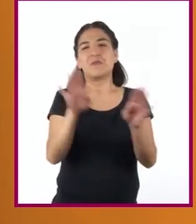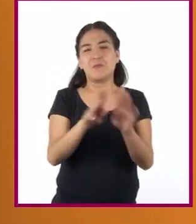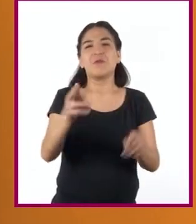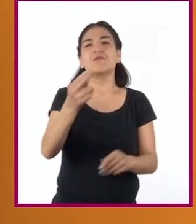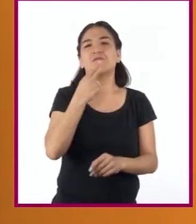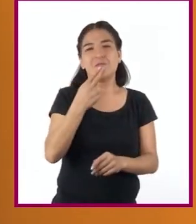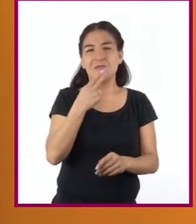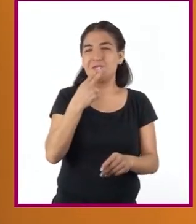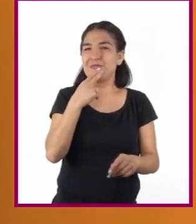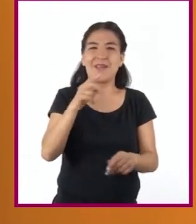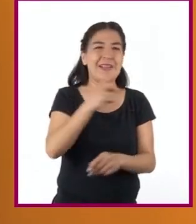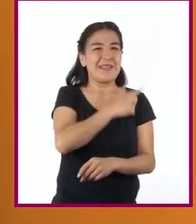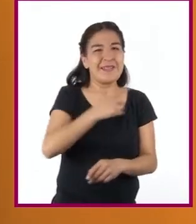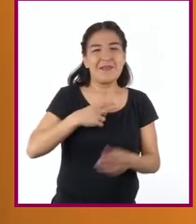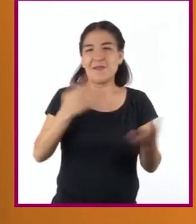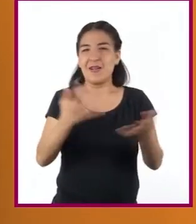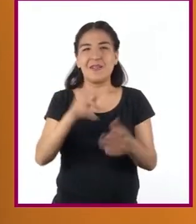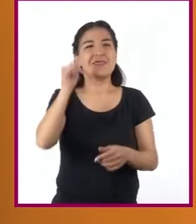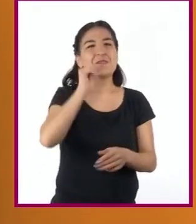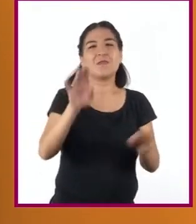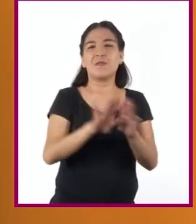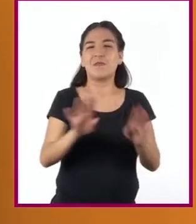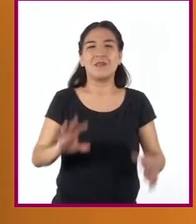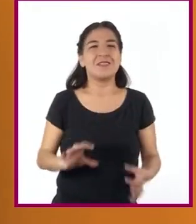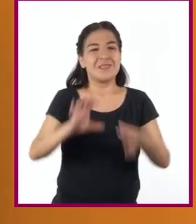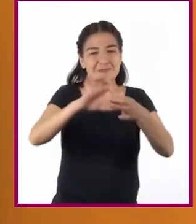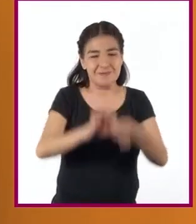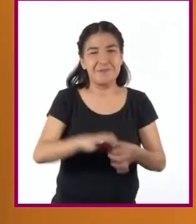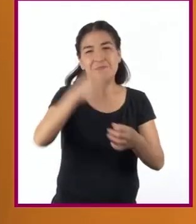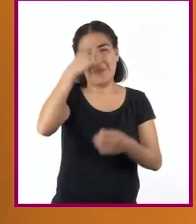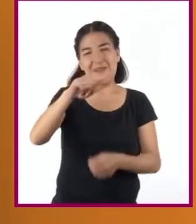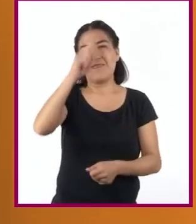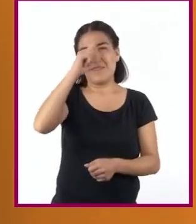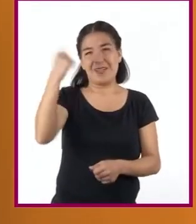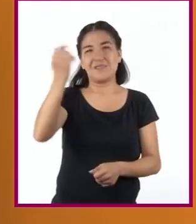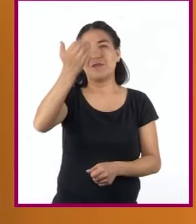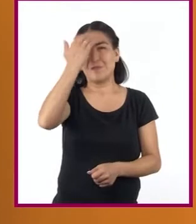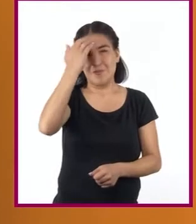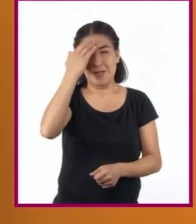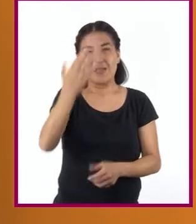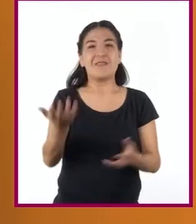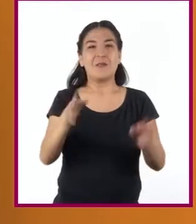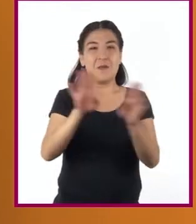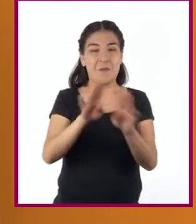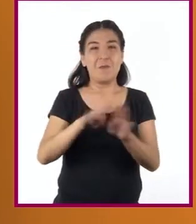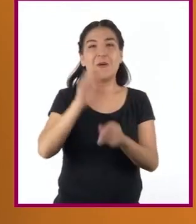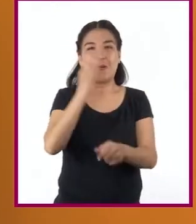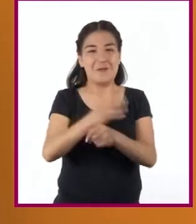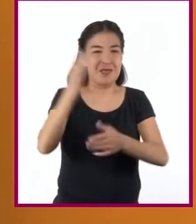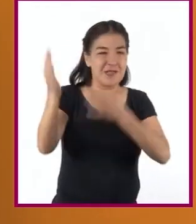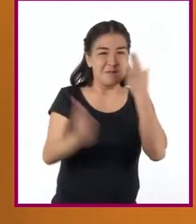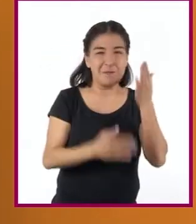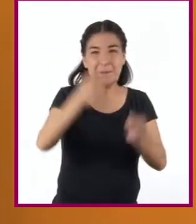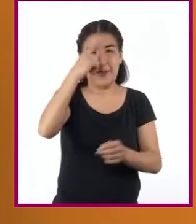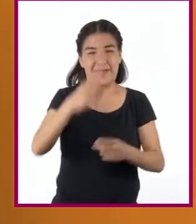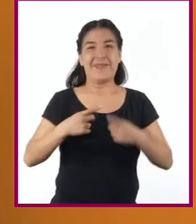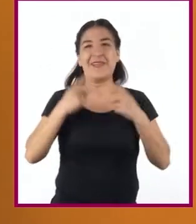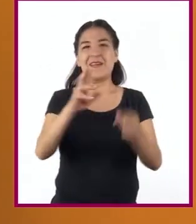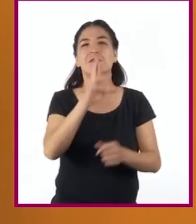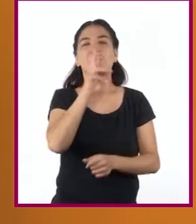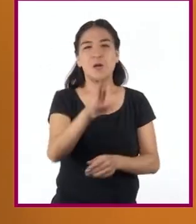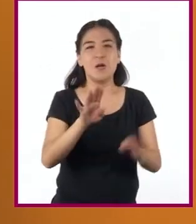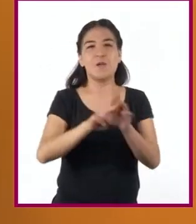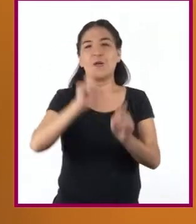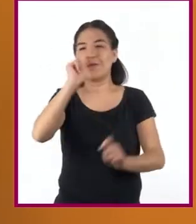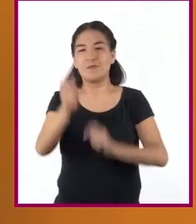invaluables y deben ir siempre de la mano para facilitar el conocimiento, pues mientras el análisis busca dar respuestas, la